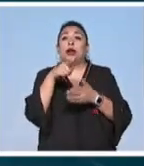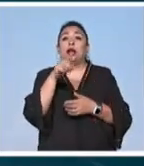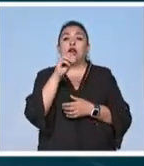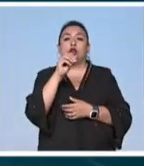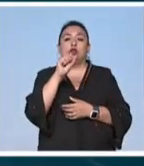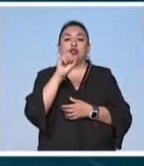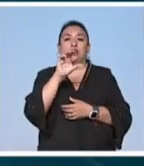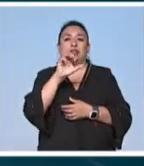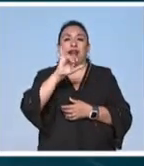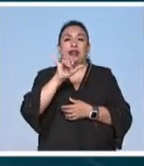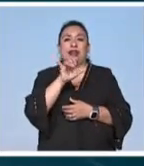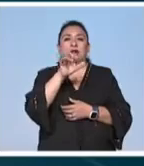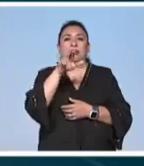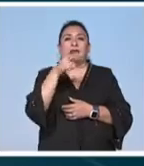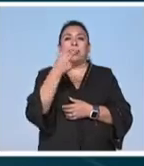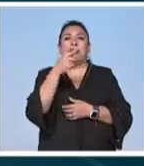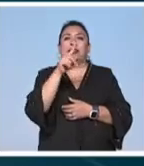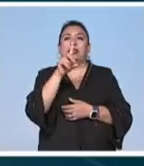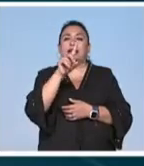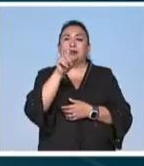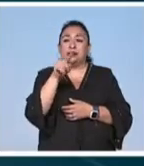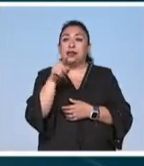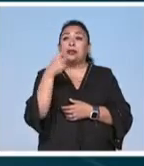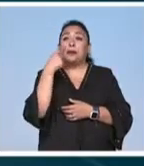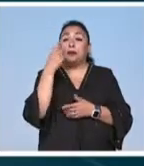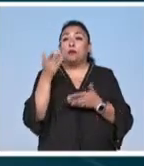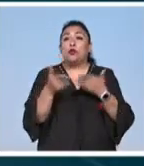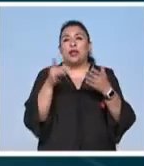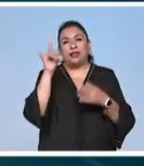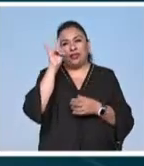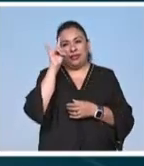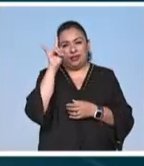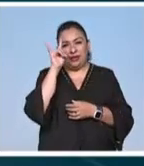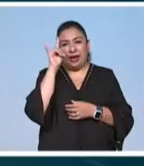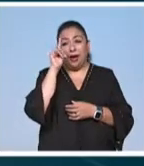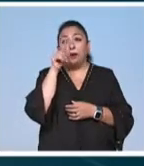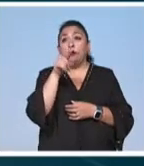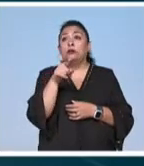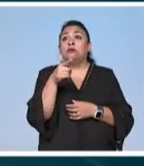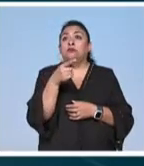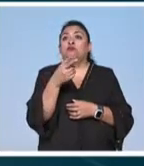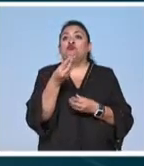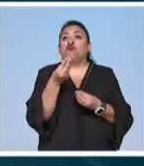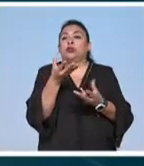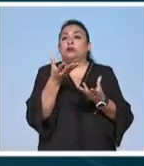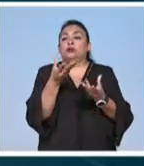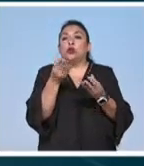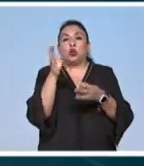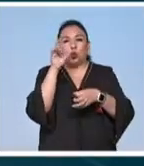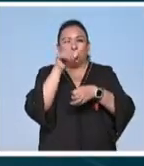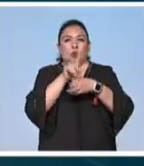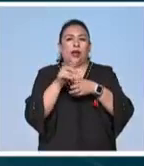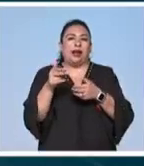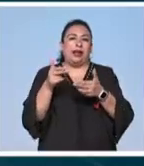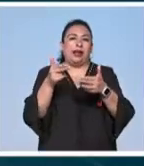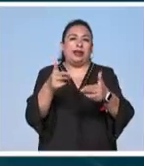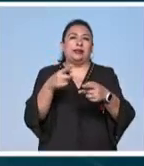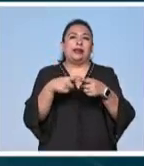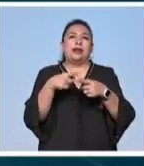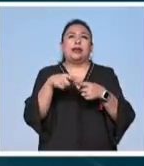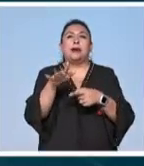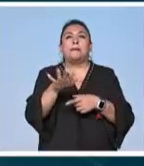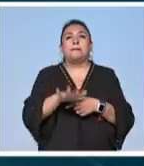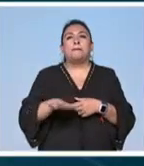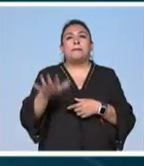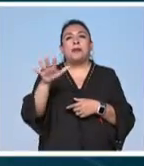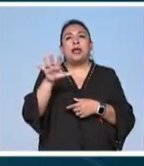óscar javier hernández álvarez quien retrató la danza de los diablos collantes una de las grandes aportaciones culturales heredadas por la población